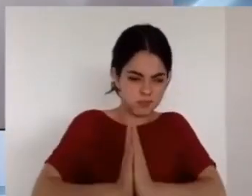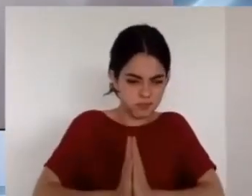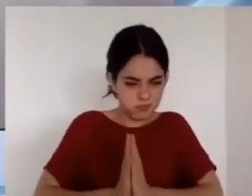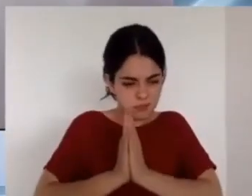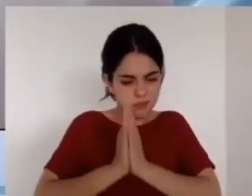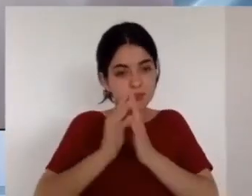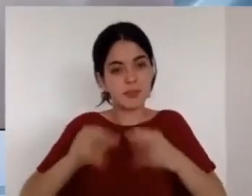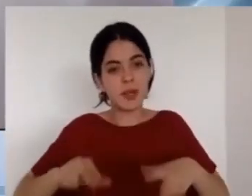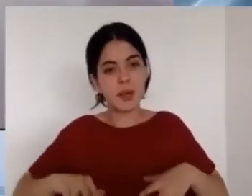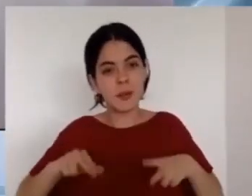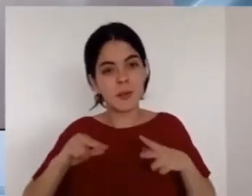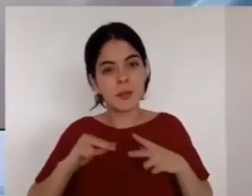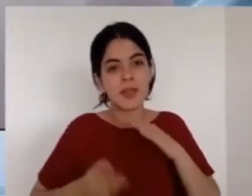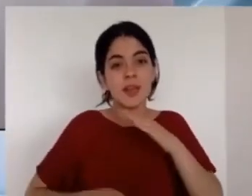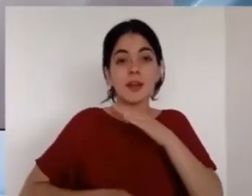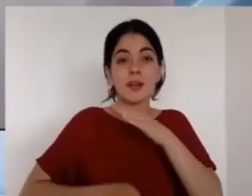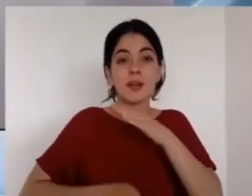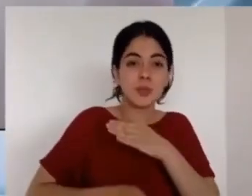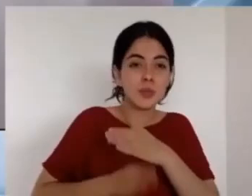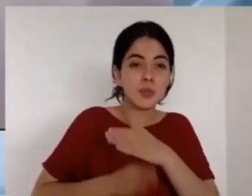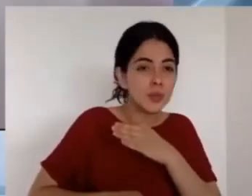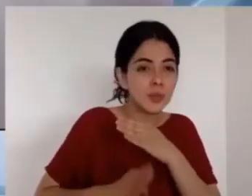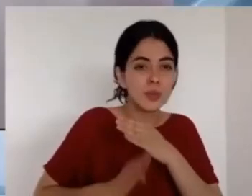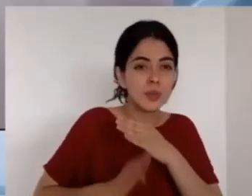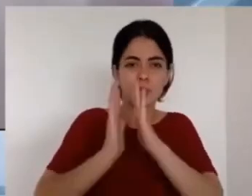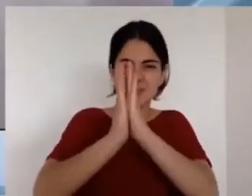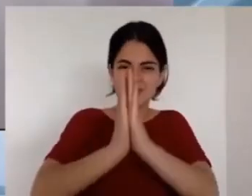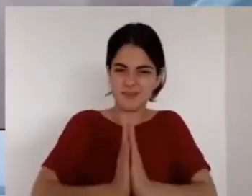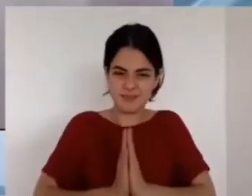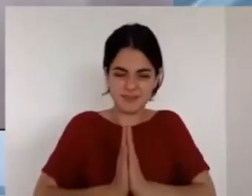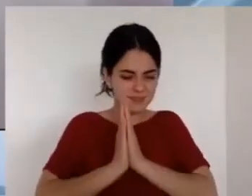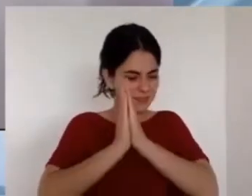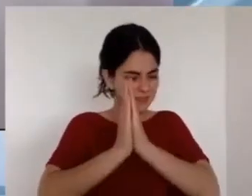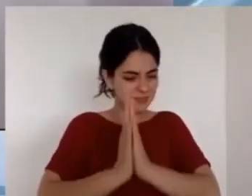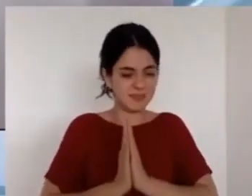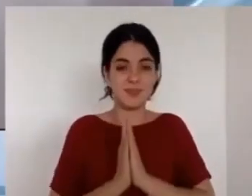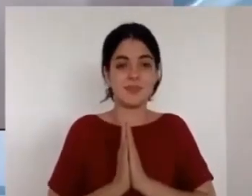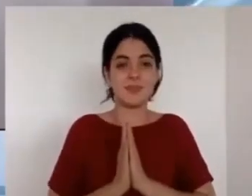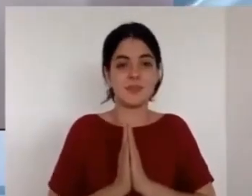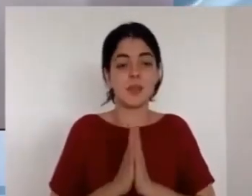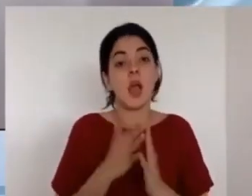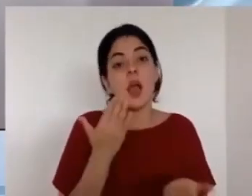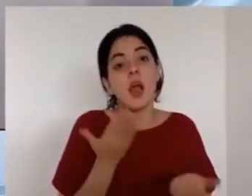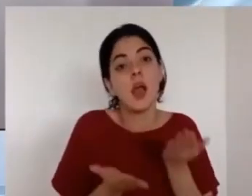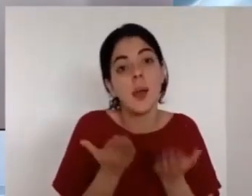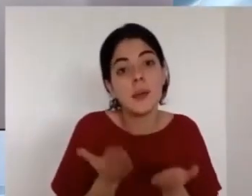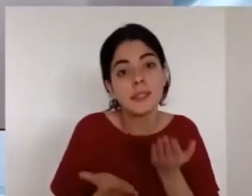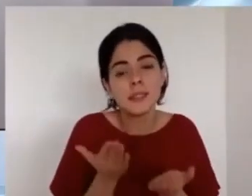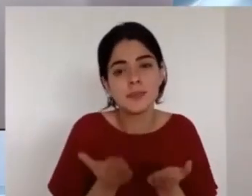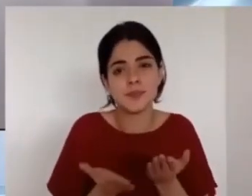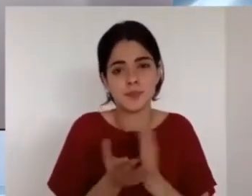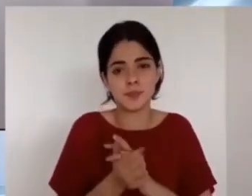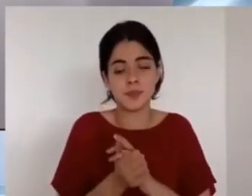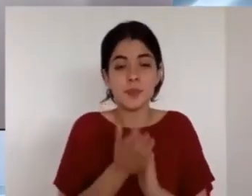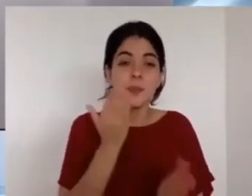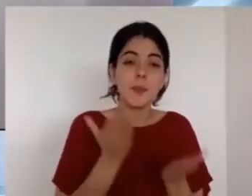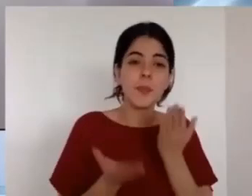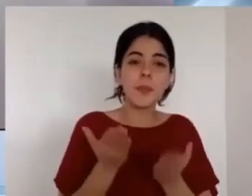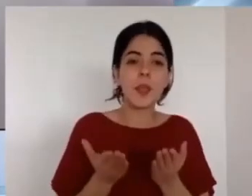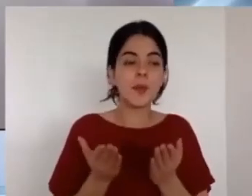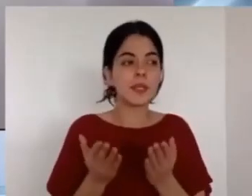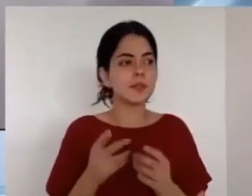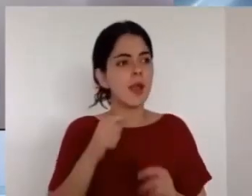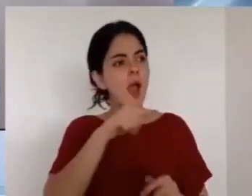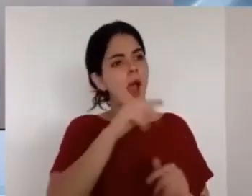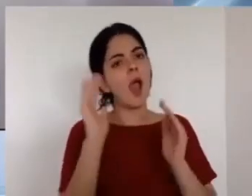no eventos de oración vida de oración los hermanos a veces se acostumbran a los eventos